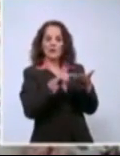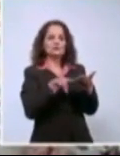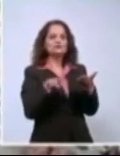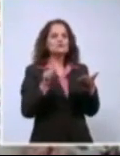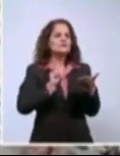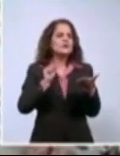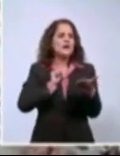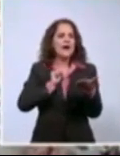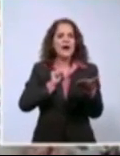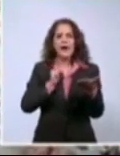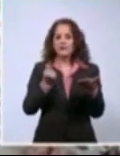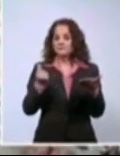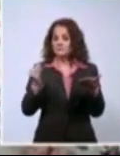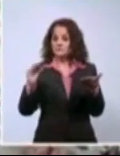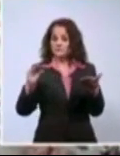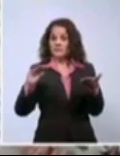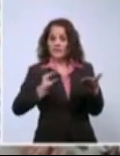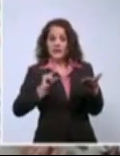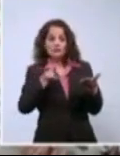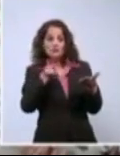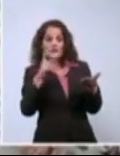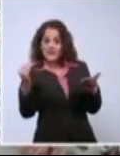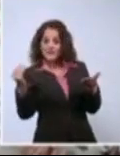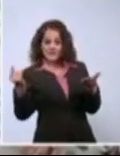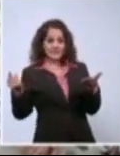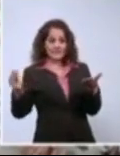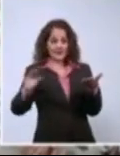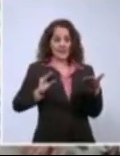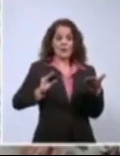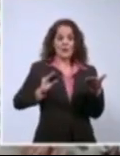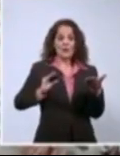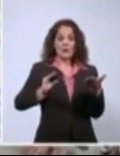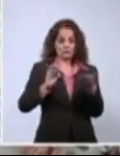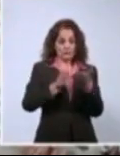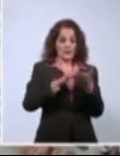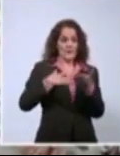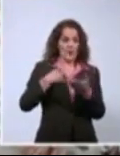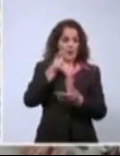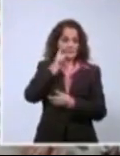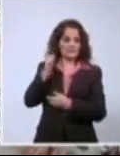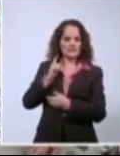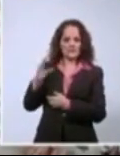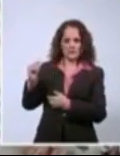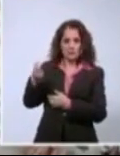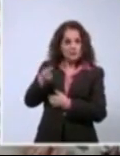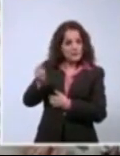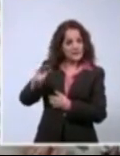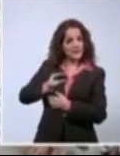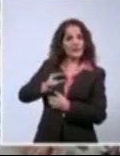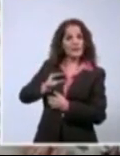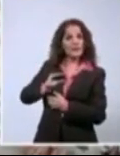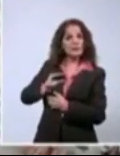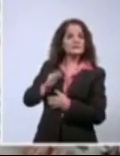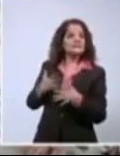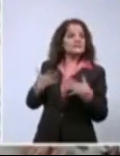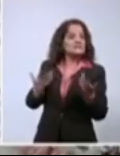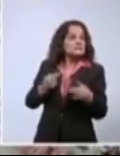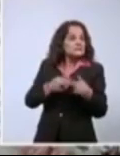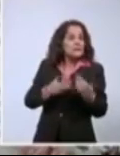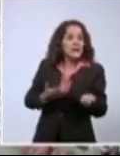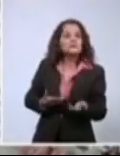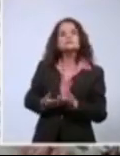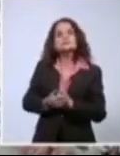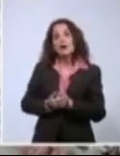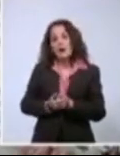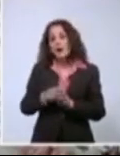¿tú quieres ganarte dinero? Y yo le pregunté, ¿en qué? Y entonces, donde él me dice,